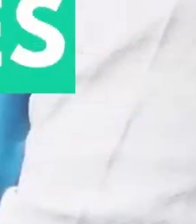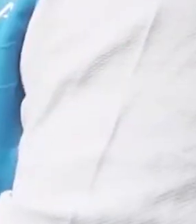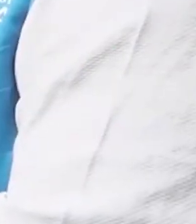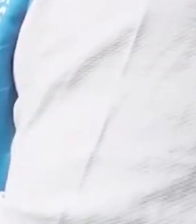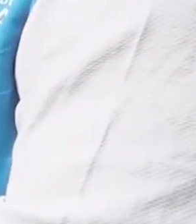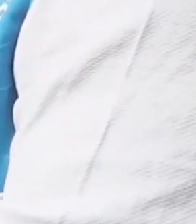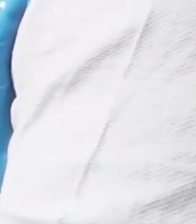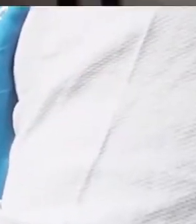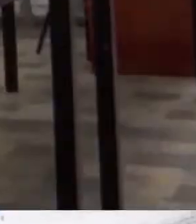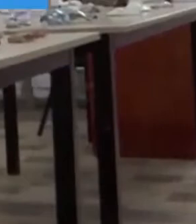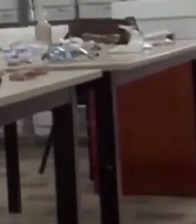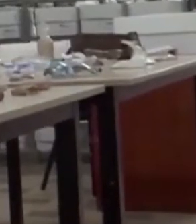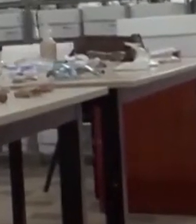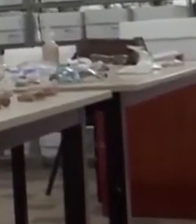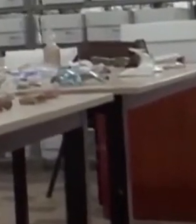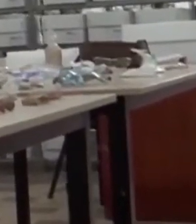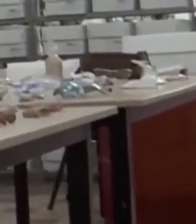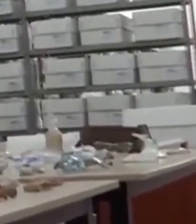vernos.